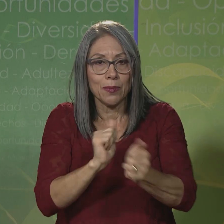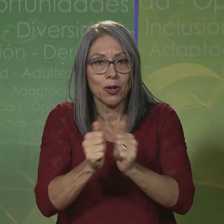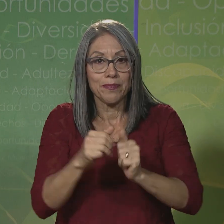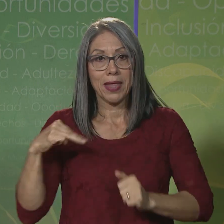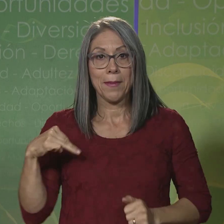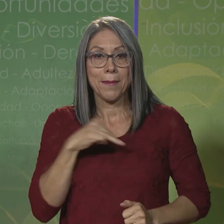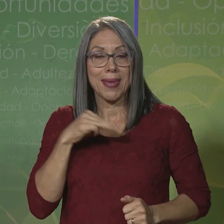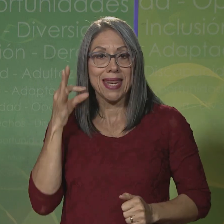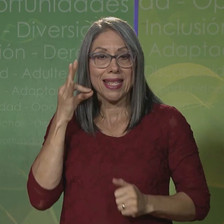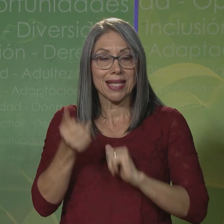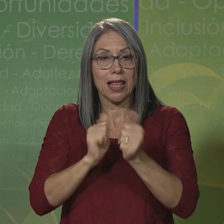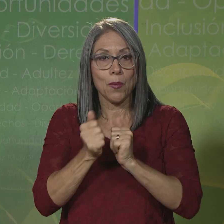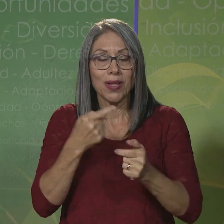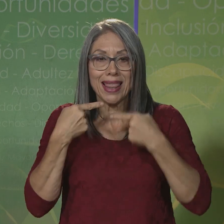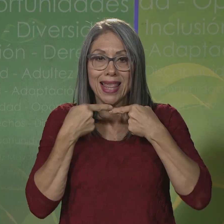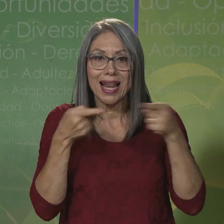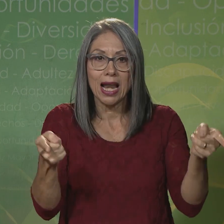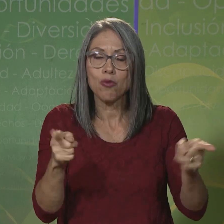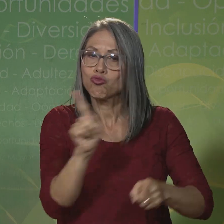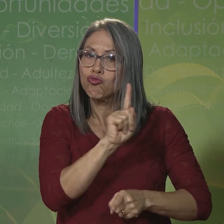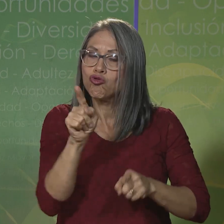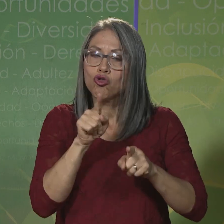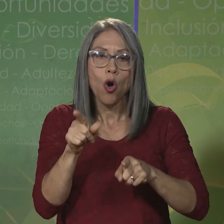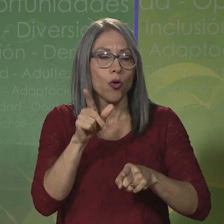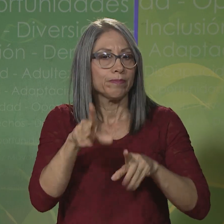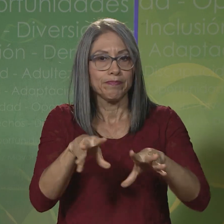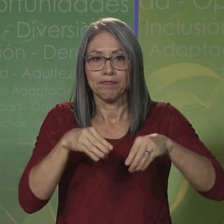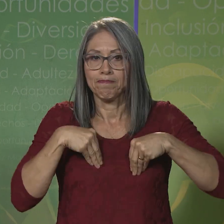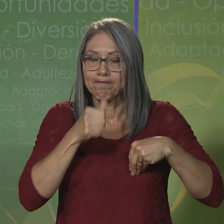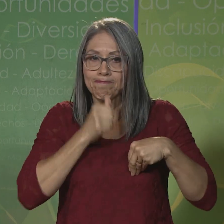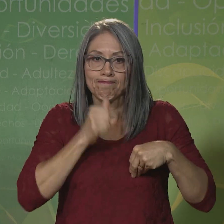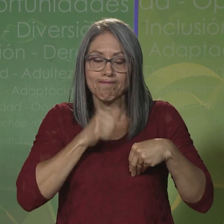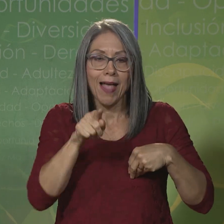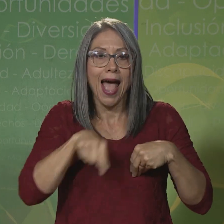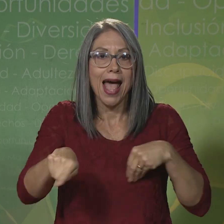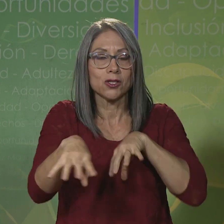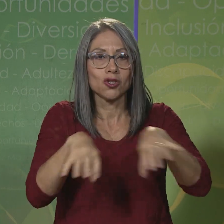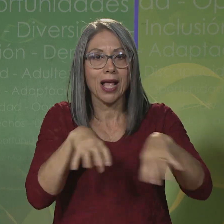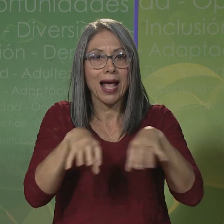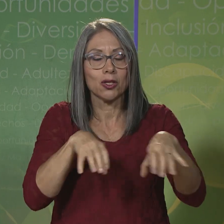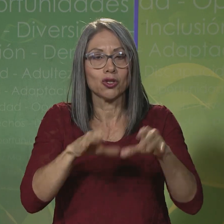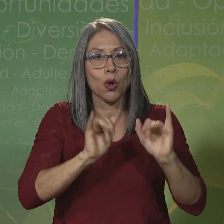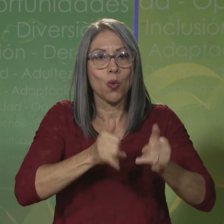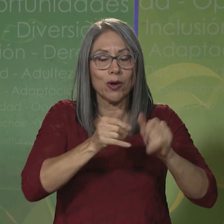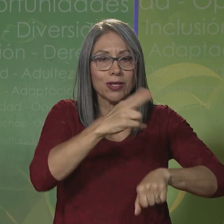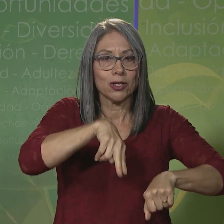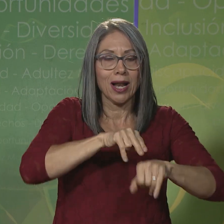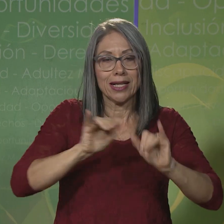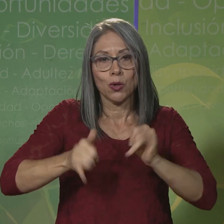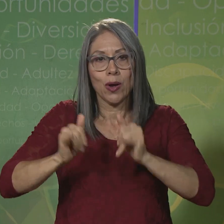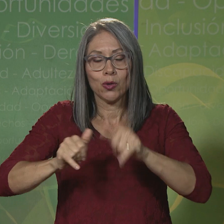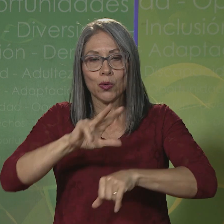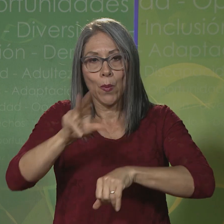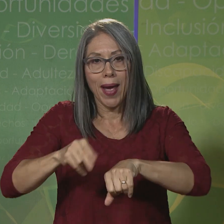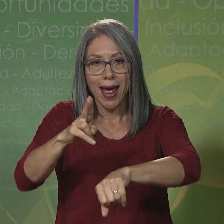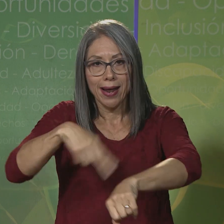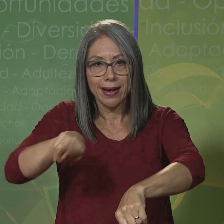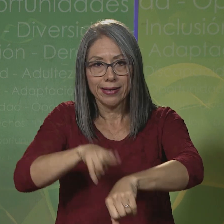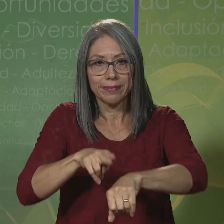Deporte declaró que habrá tolerancia cero ante actos de este tipo durante los Juegos Nacionales y Paranacionales.